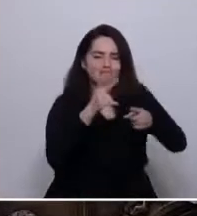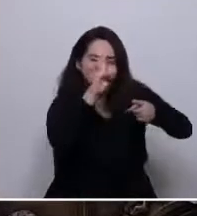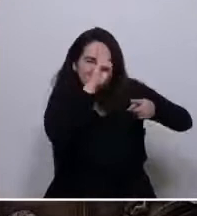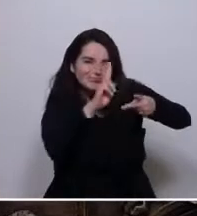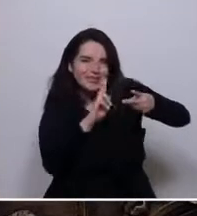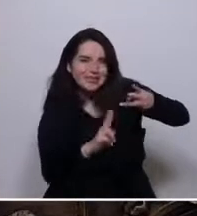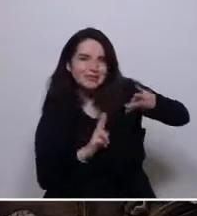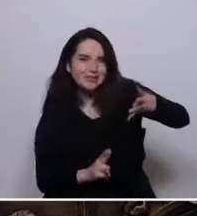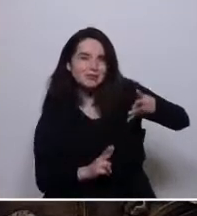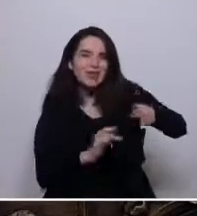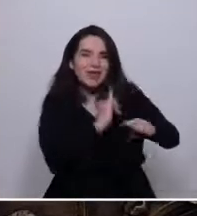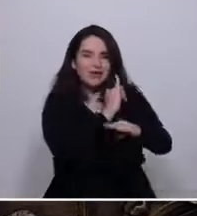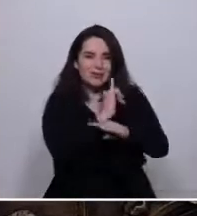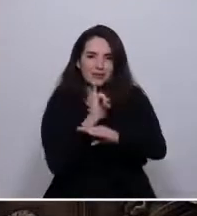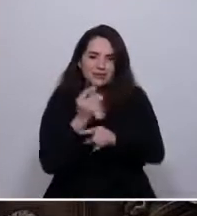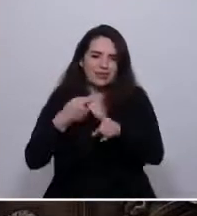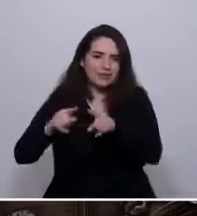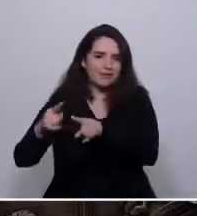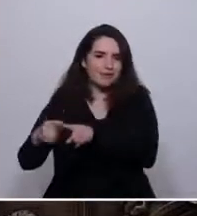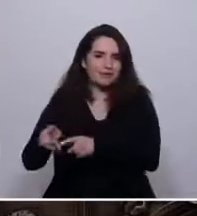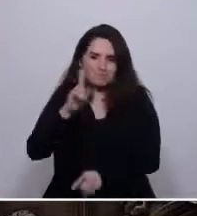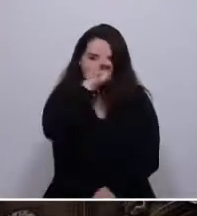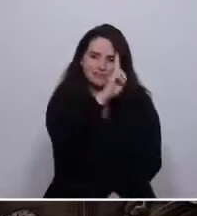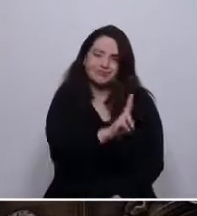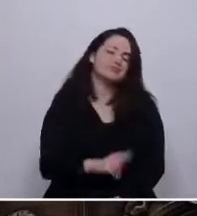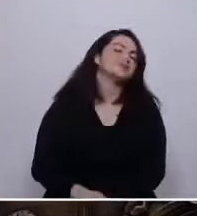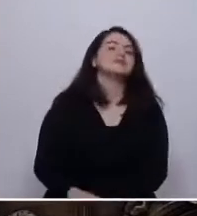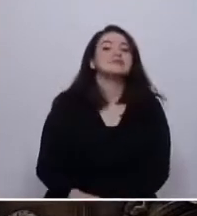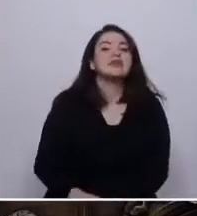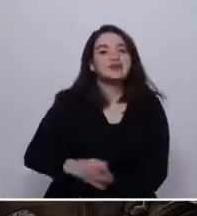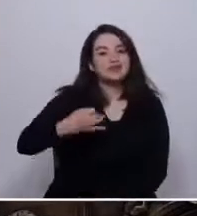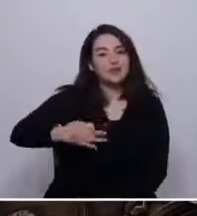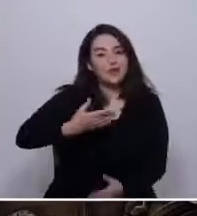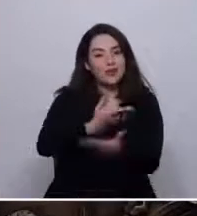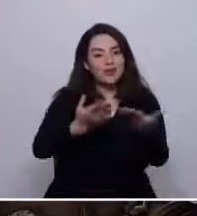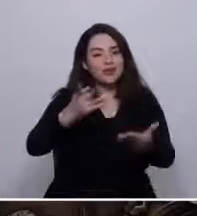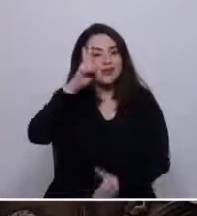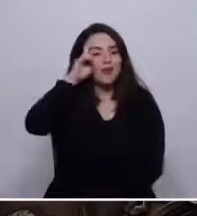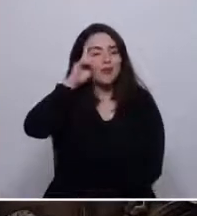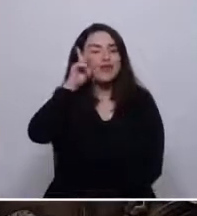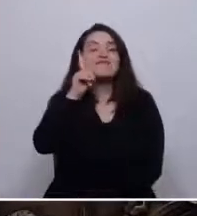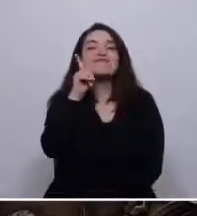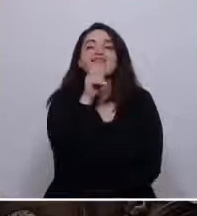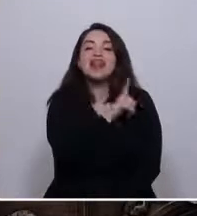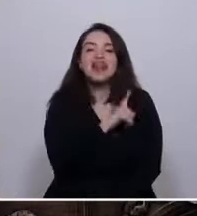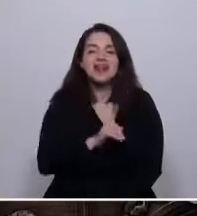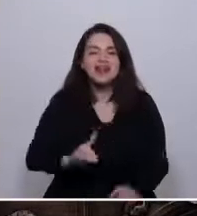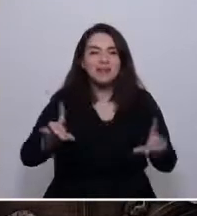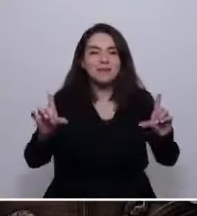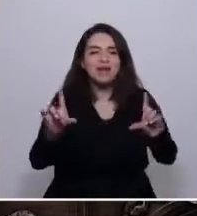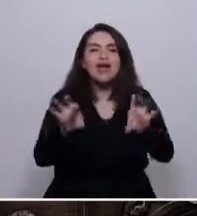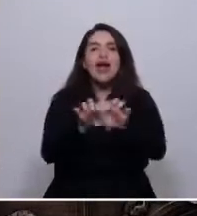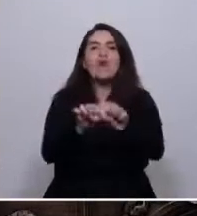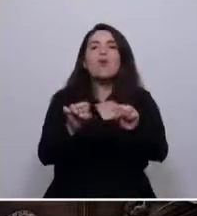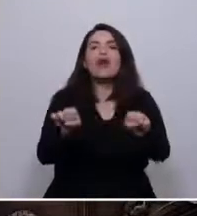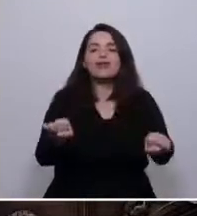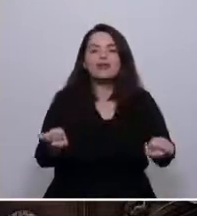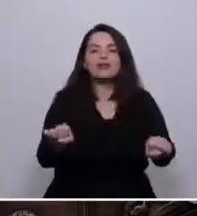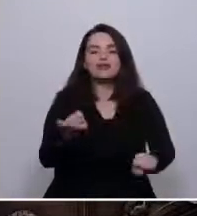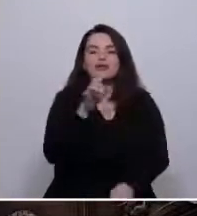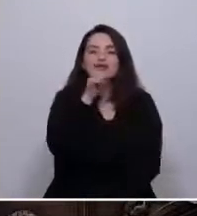instituciones. Seguramente ustedes recuerdan la imagen final del Tratado de la